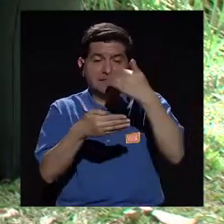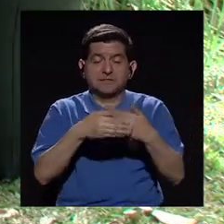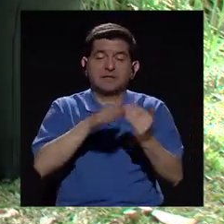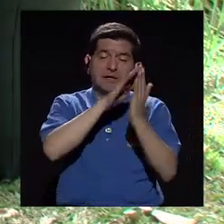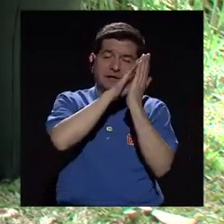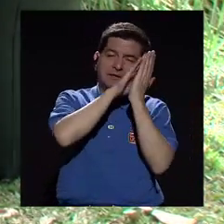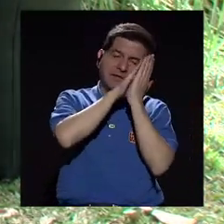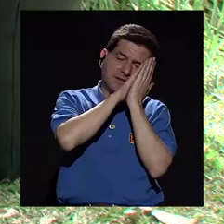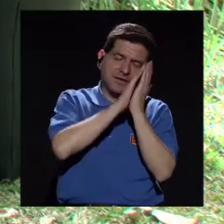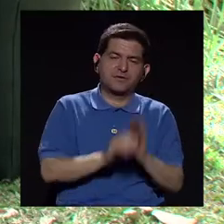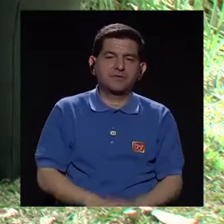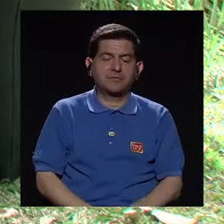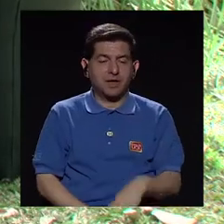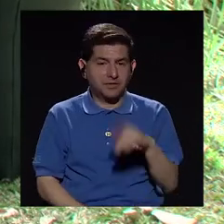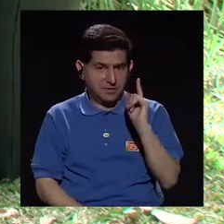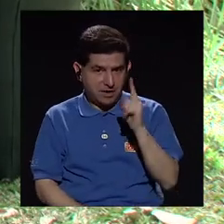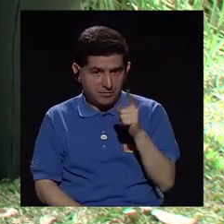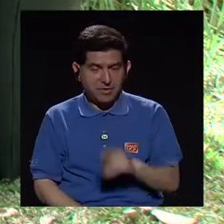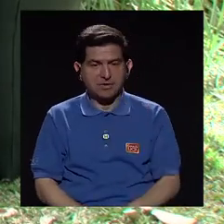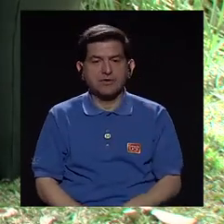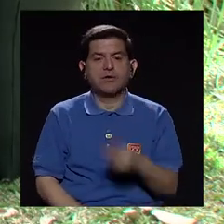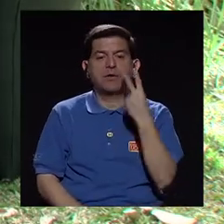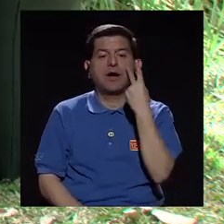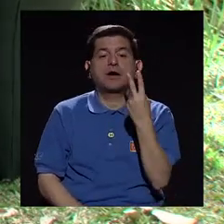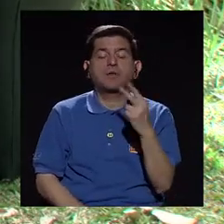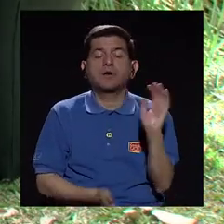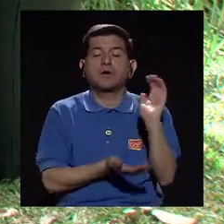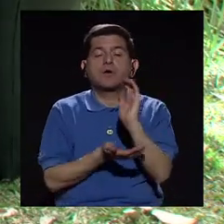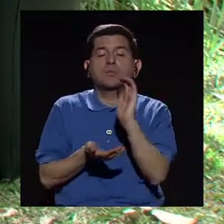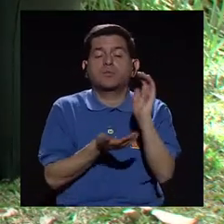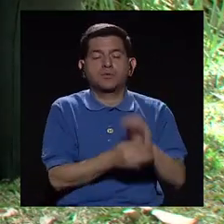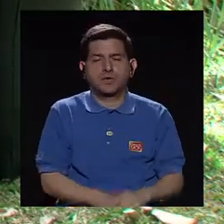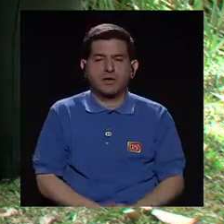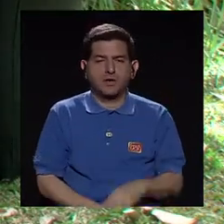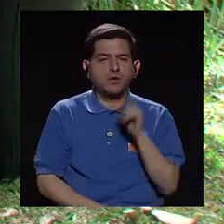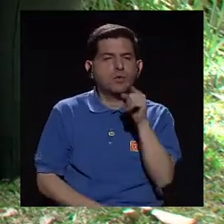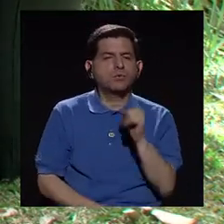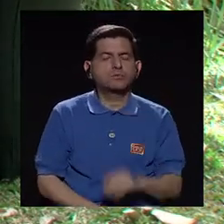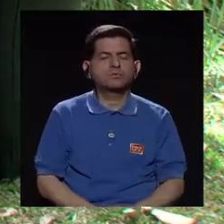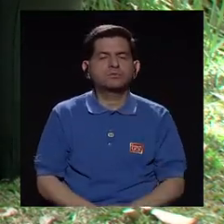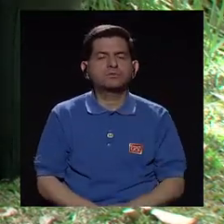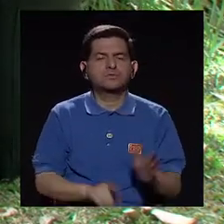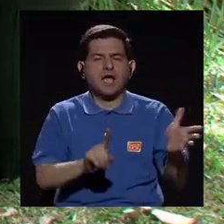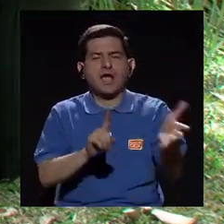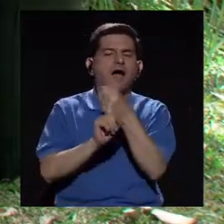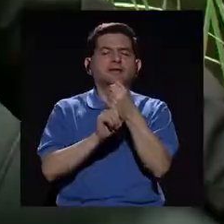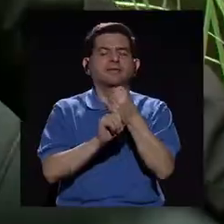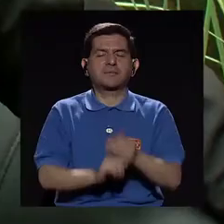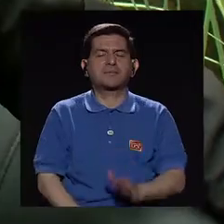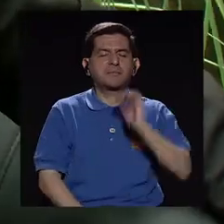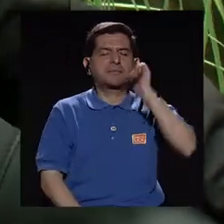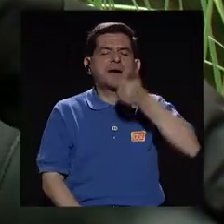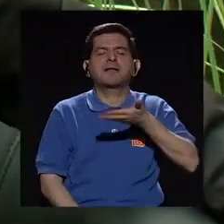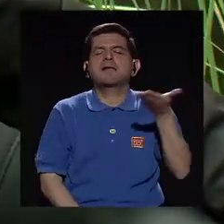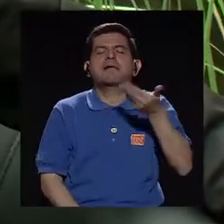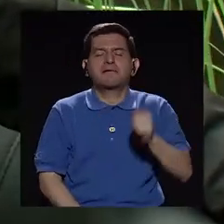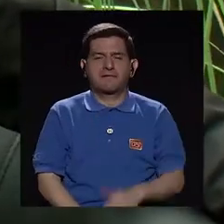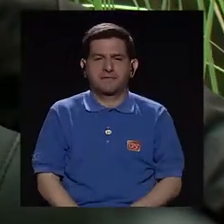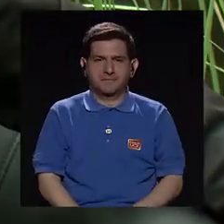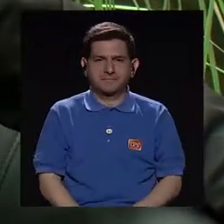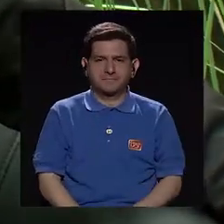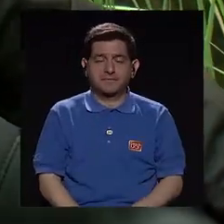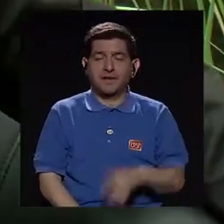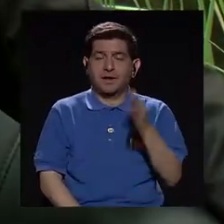dormir, le advirtió, a ver muñeco, vamos a ver qué me tiene usted pegado de hoy a mañana.